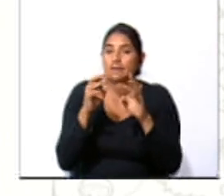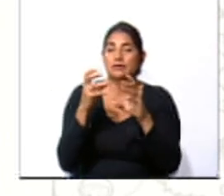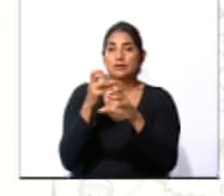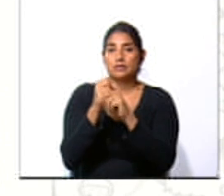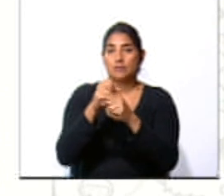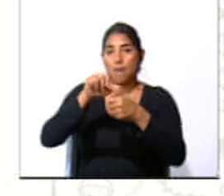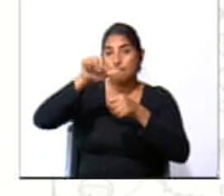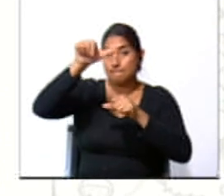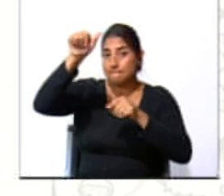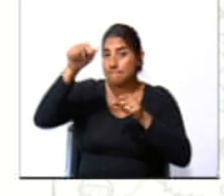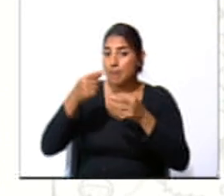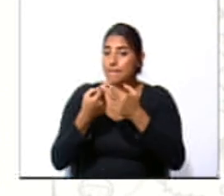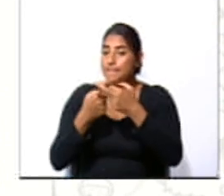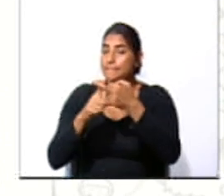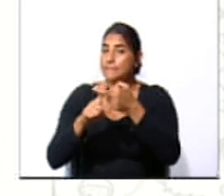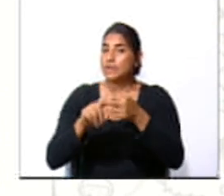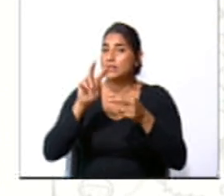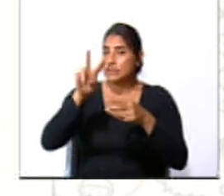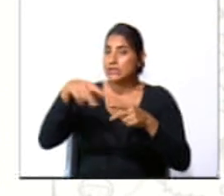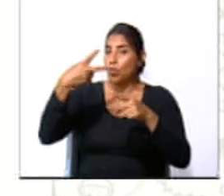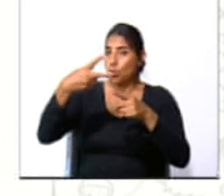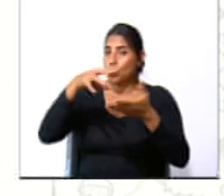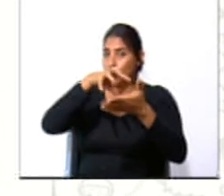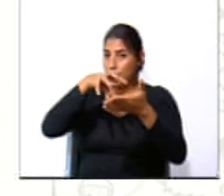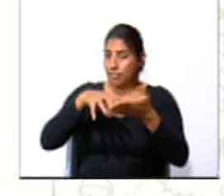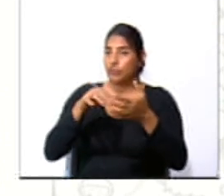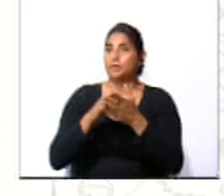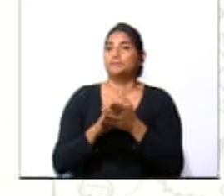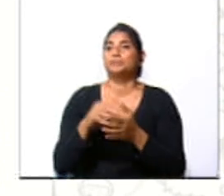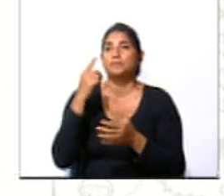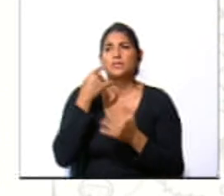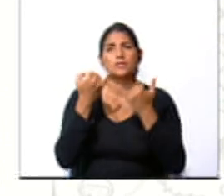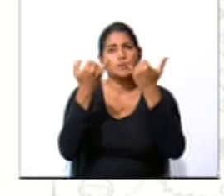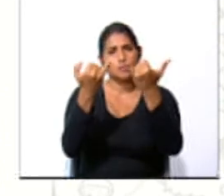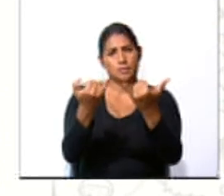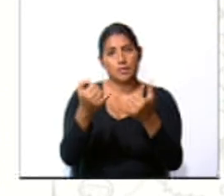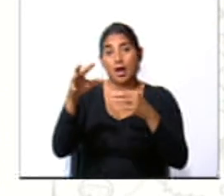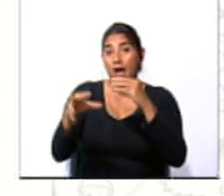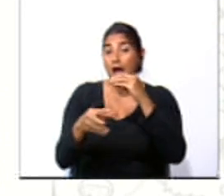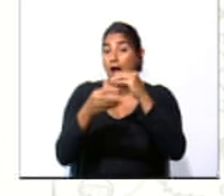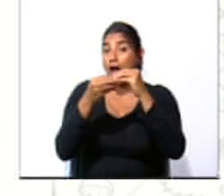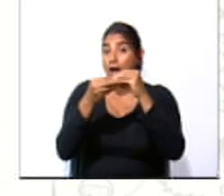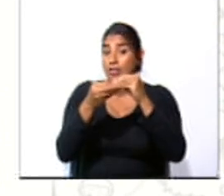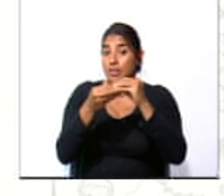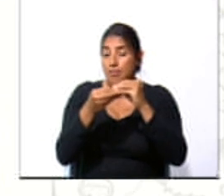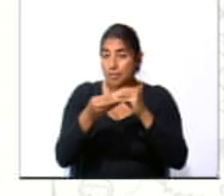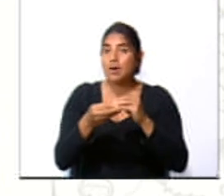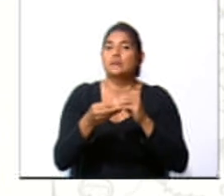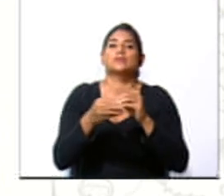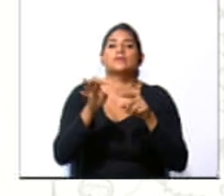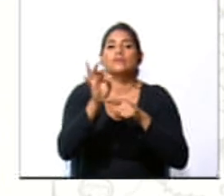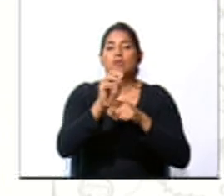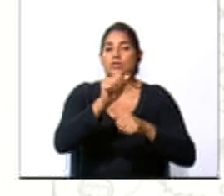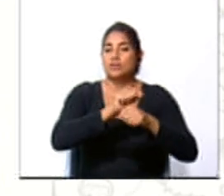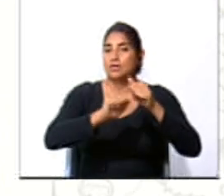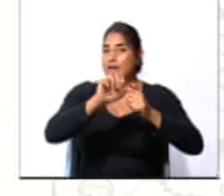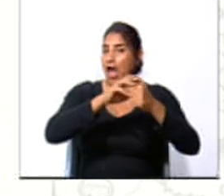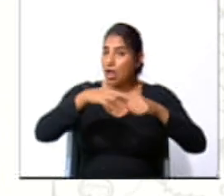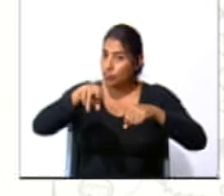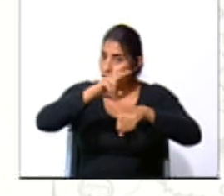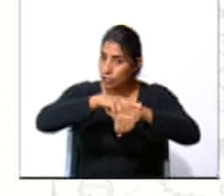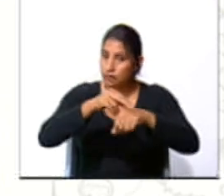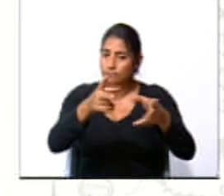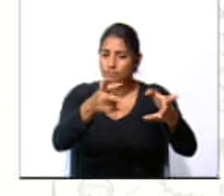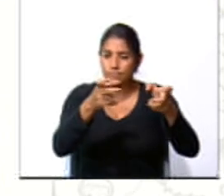un mapa conceptual a partir del segundo párrafo. Actualmente, además de desempeñar su función como teatro, es una